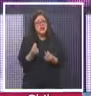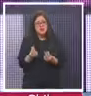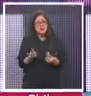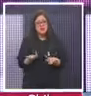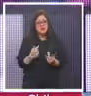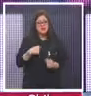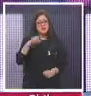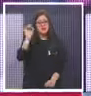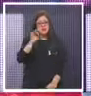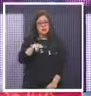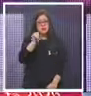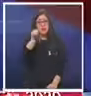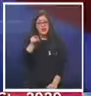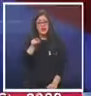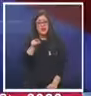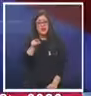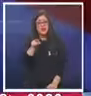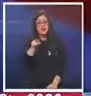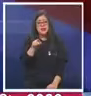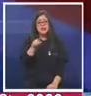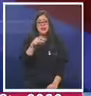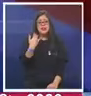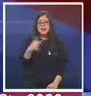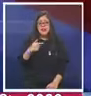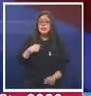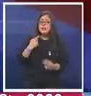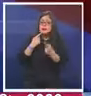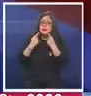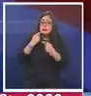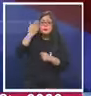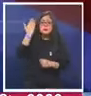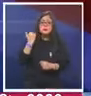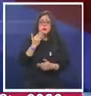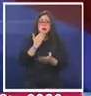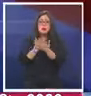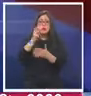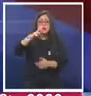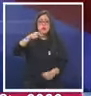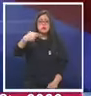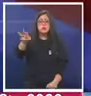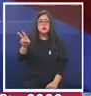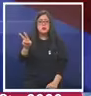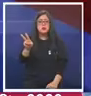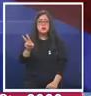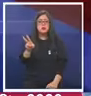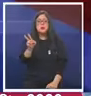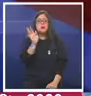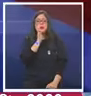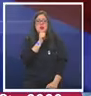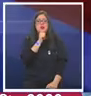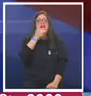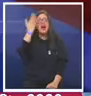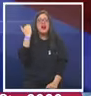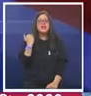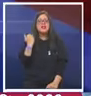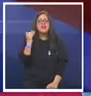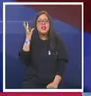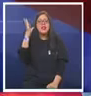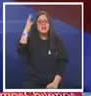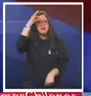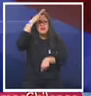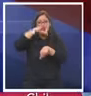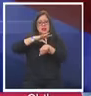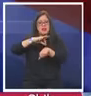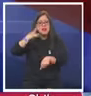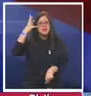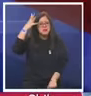para ti, porque yo te entrevisté en alguna oportunidad, cuando tu papá todavía no tenía Alzheimer, con tu